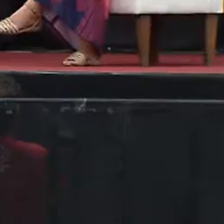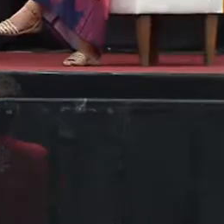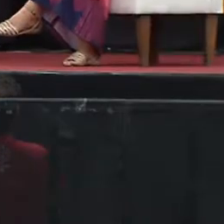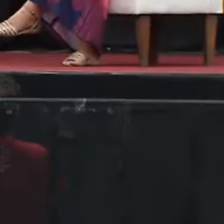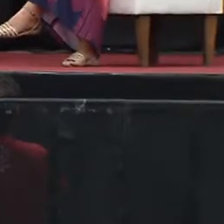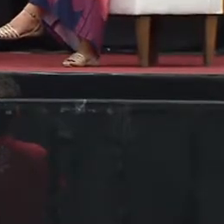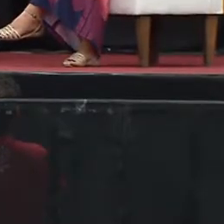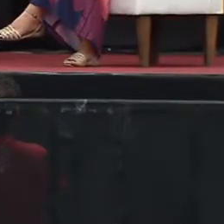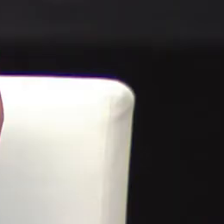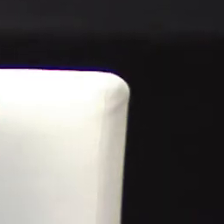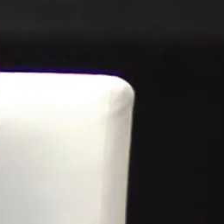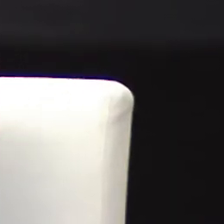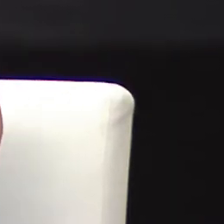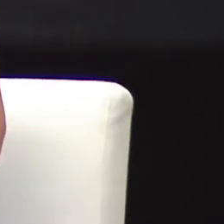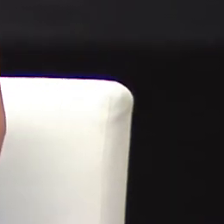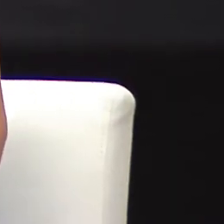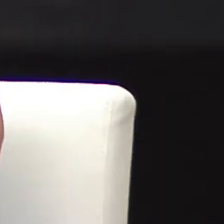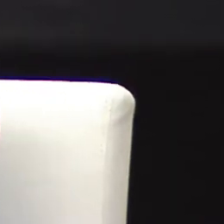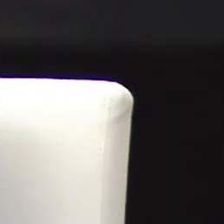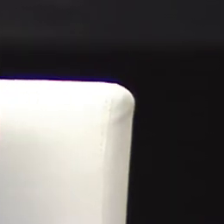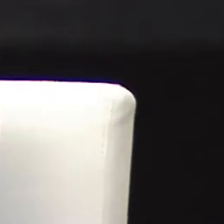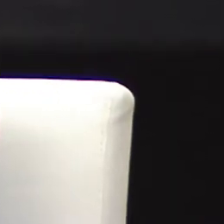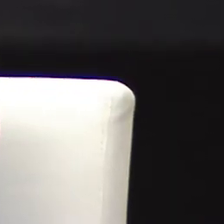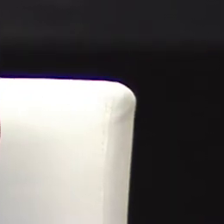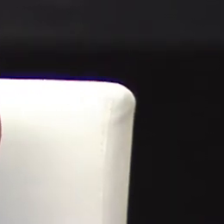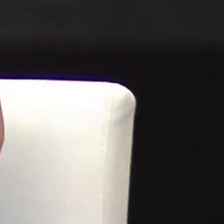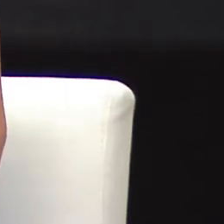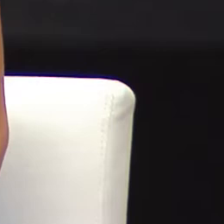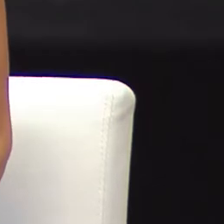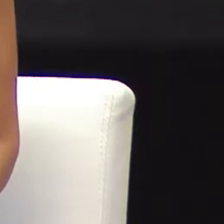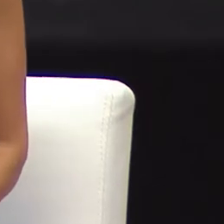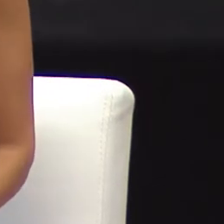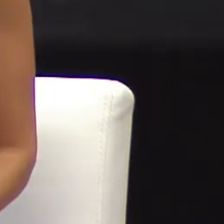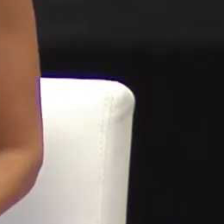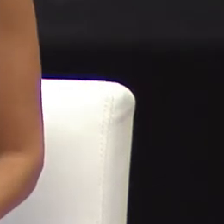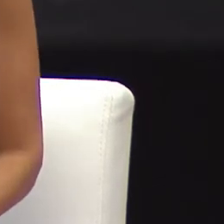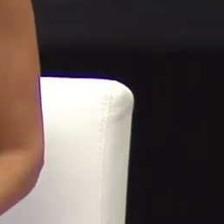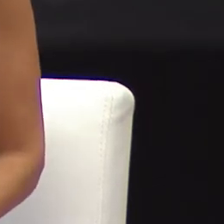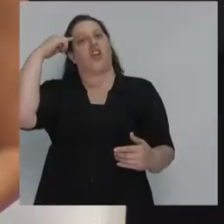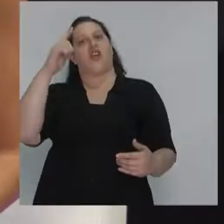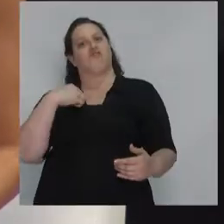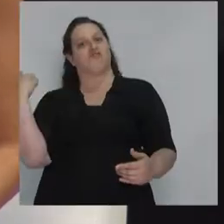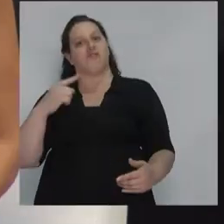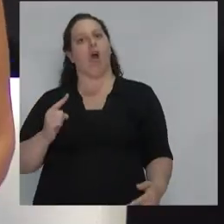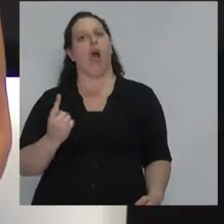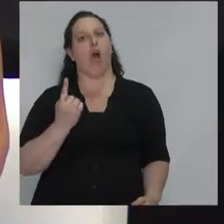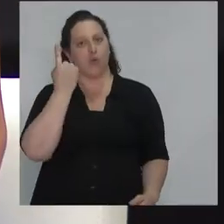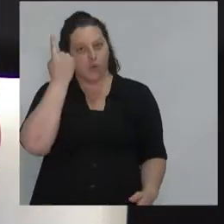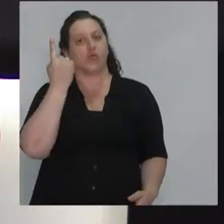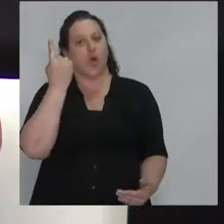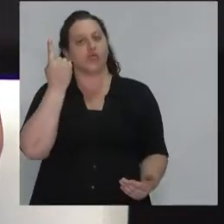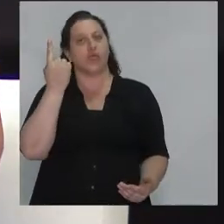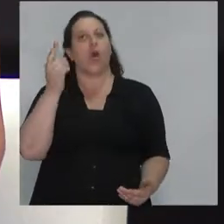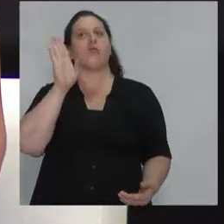Muchísimas gracias, Larry. Y creo que es un orgullo para todos nosotros poder escuchar que también en